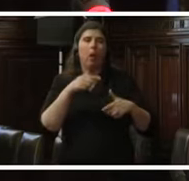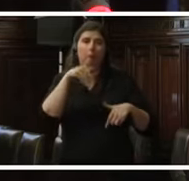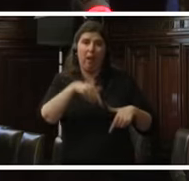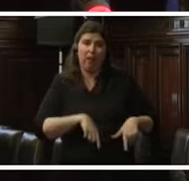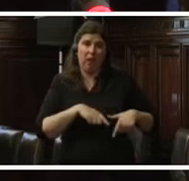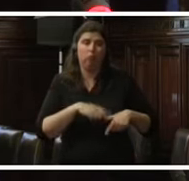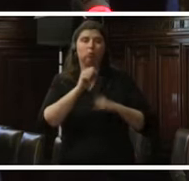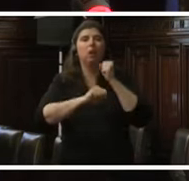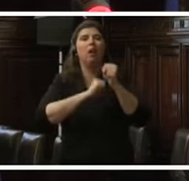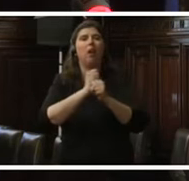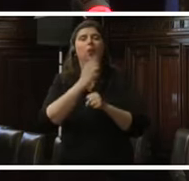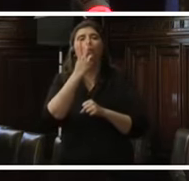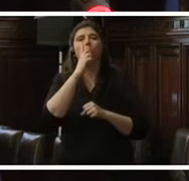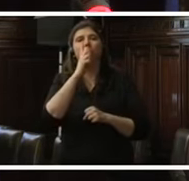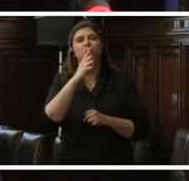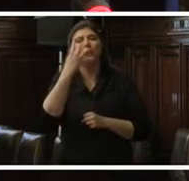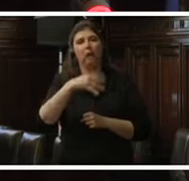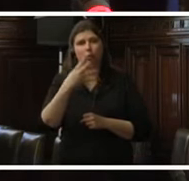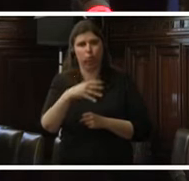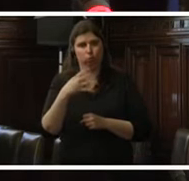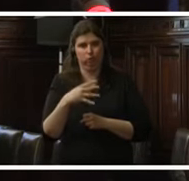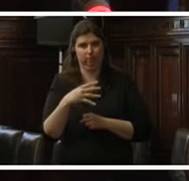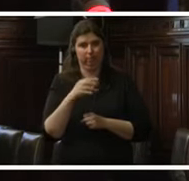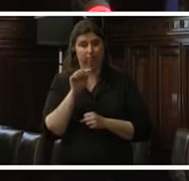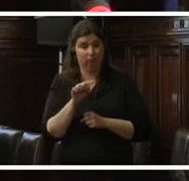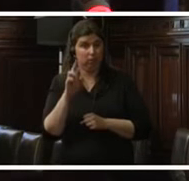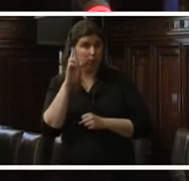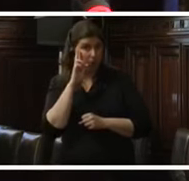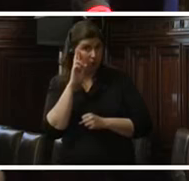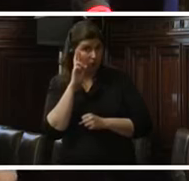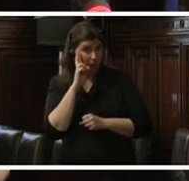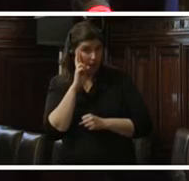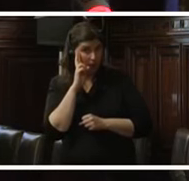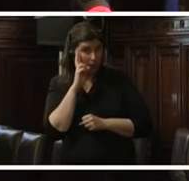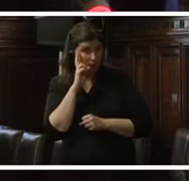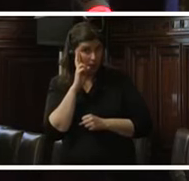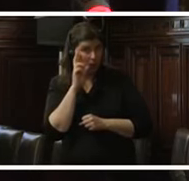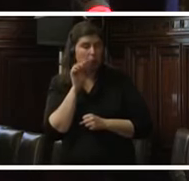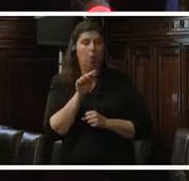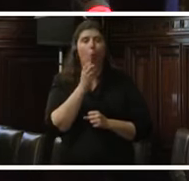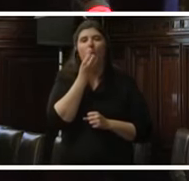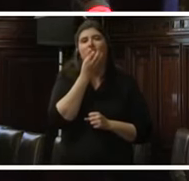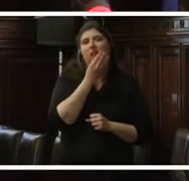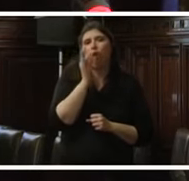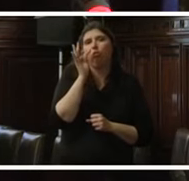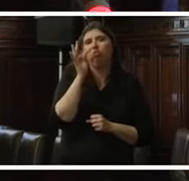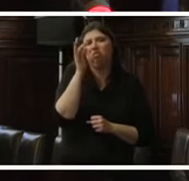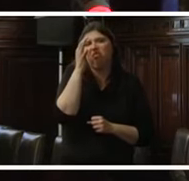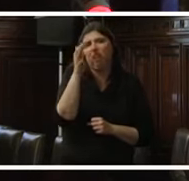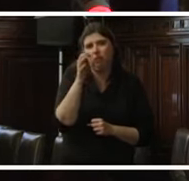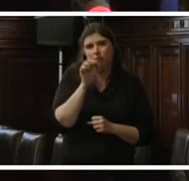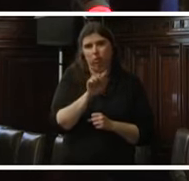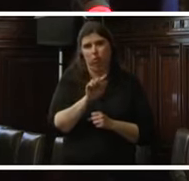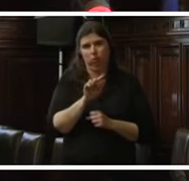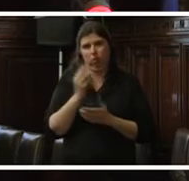de tal manera que, de alguna manera, se respetaba lo que podríamos llamar un criterio técnico en la elección de los magistrados del